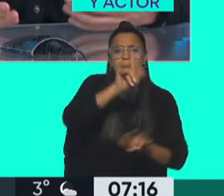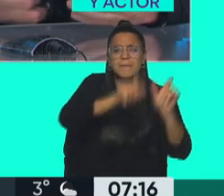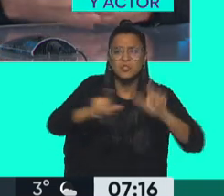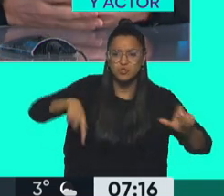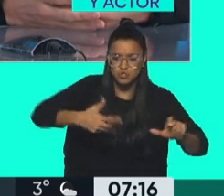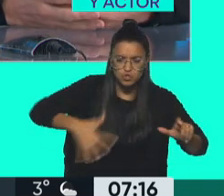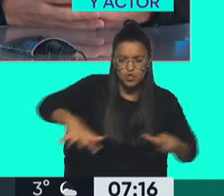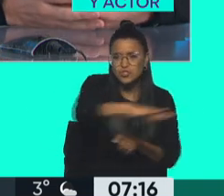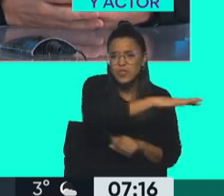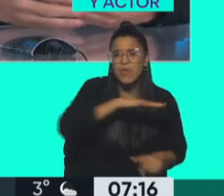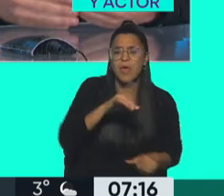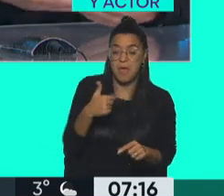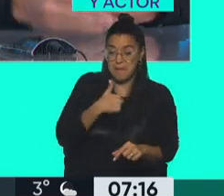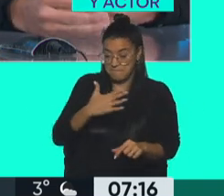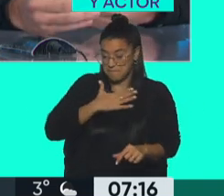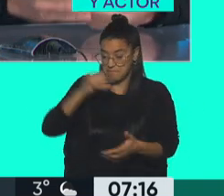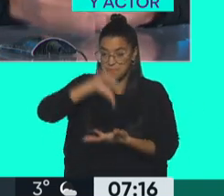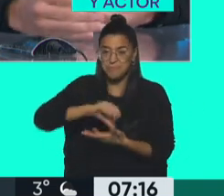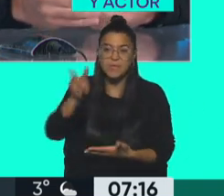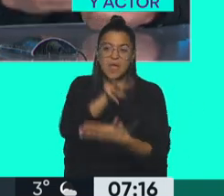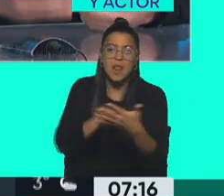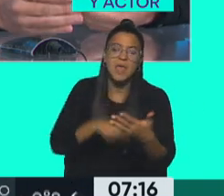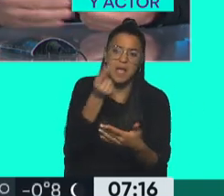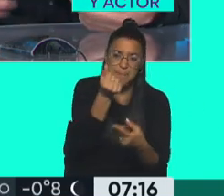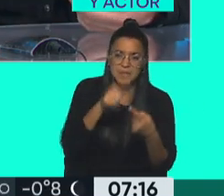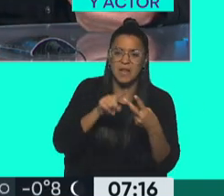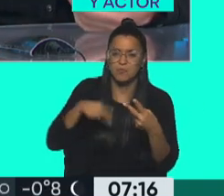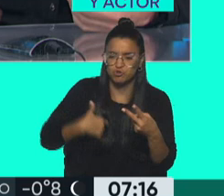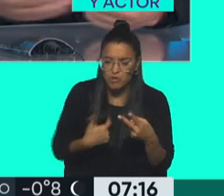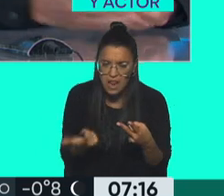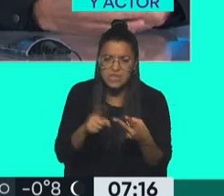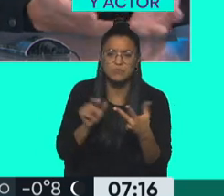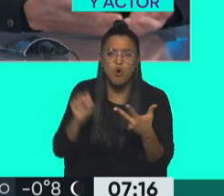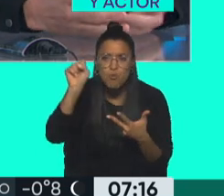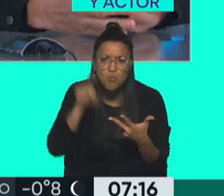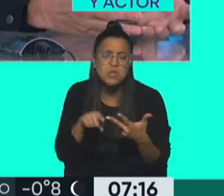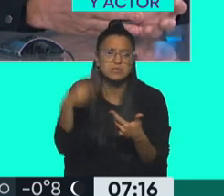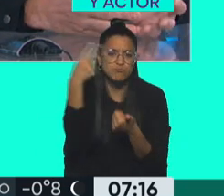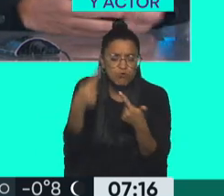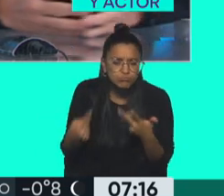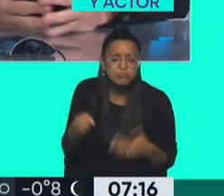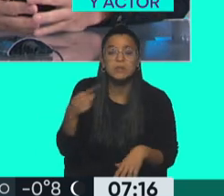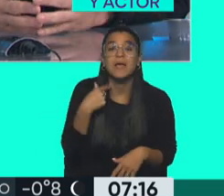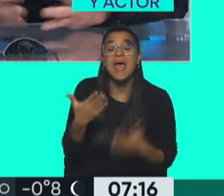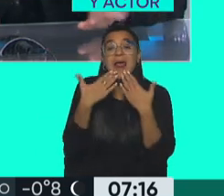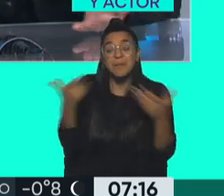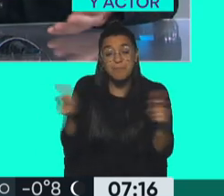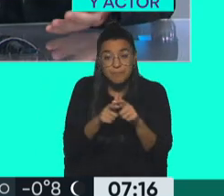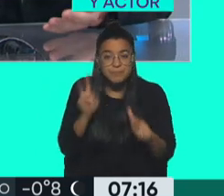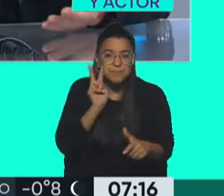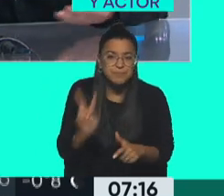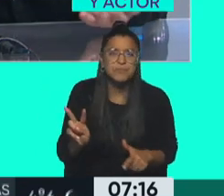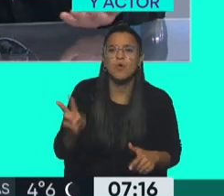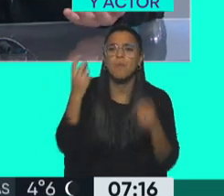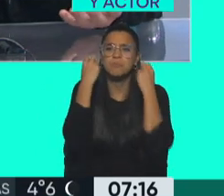sociedad o por lo menos en mi país. Empecé a leer sobre capitalismo, sobre socialismo, sobre comunismo y llegué, gracias a una película, a Desobediencia